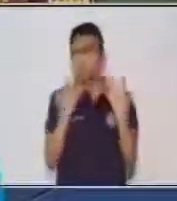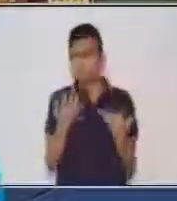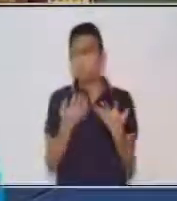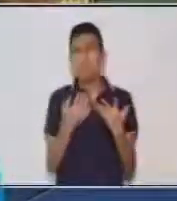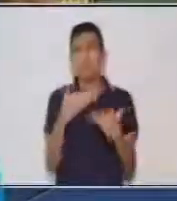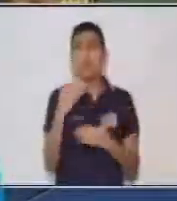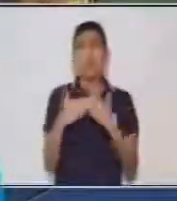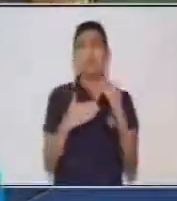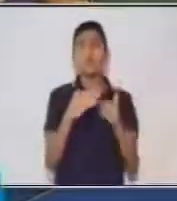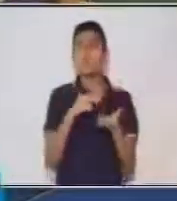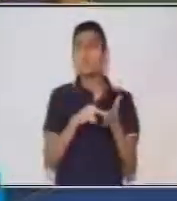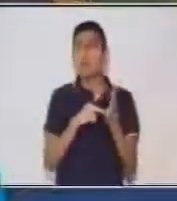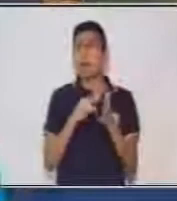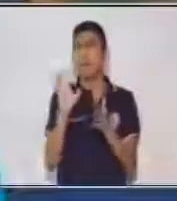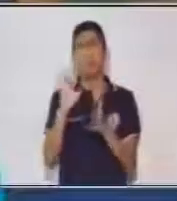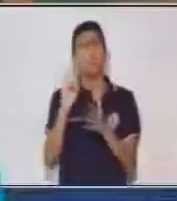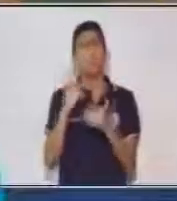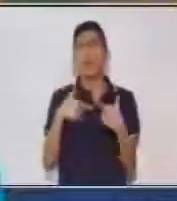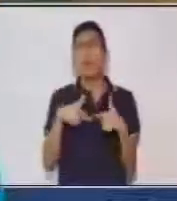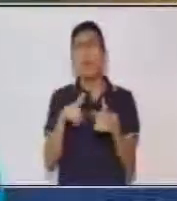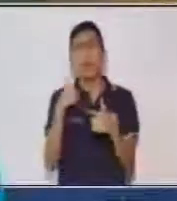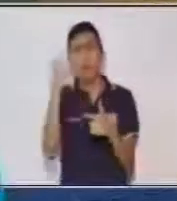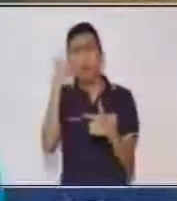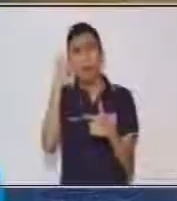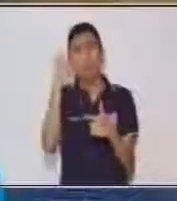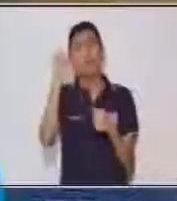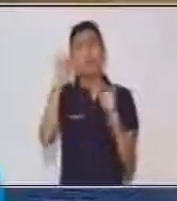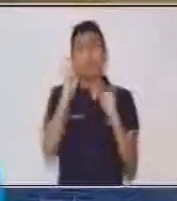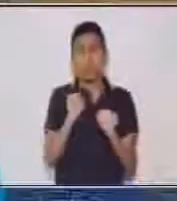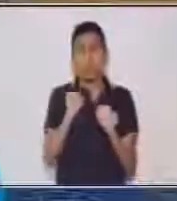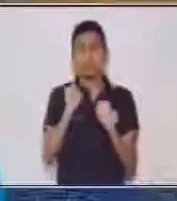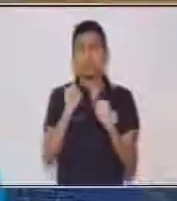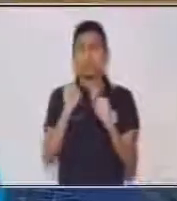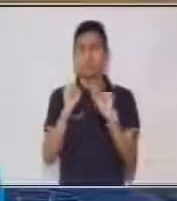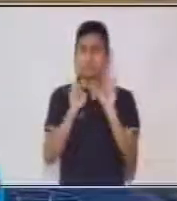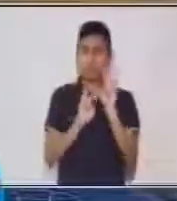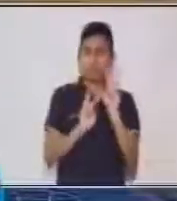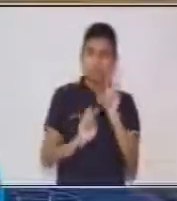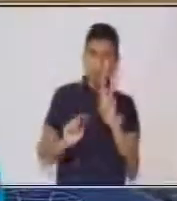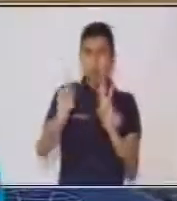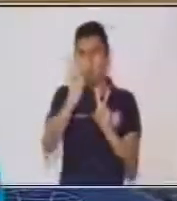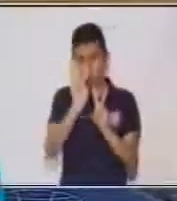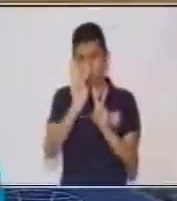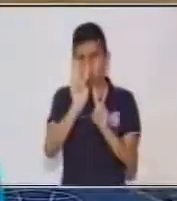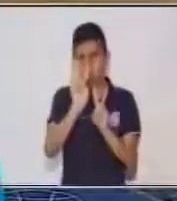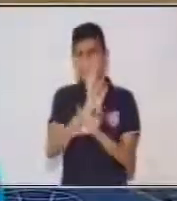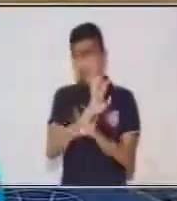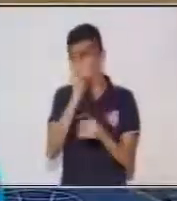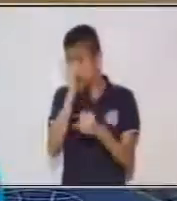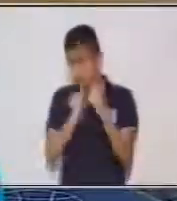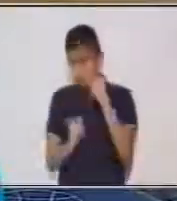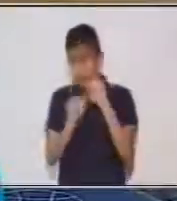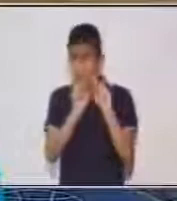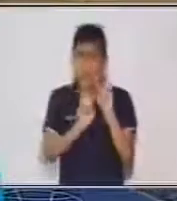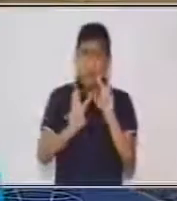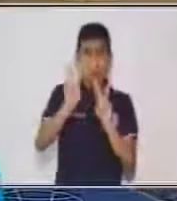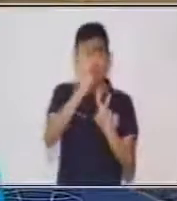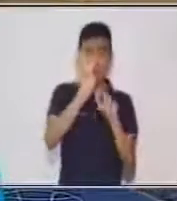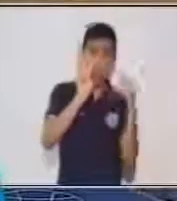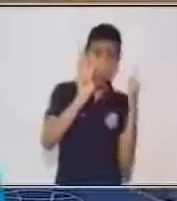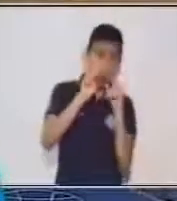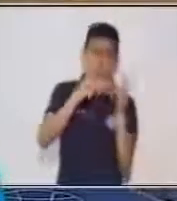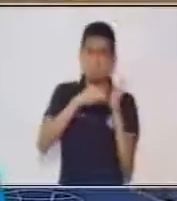constante, ¿a dónde nos llega? A elevarlo al cubo. Y el momento de elevarlo al cubo